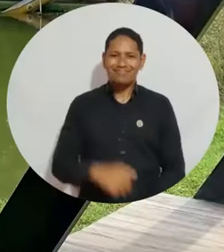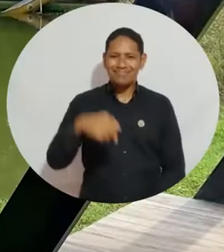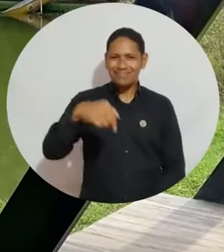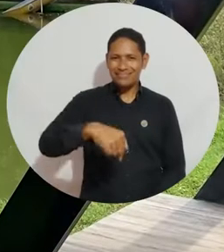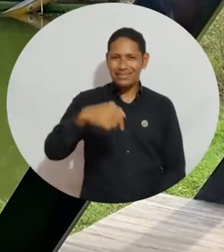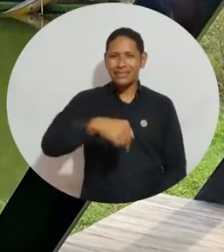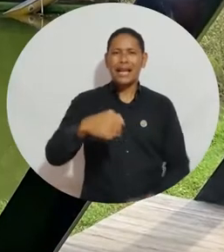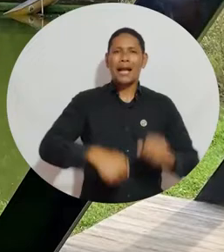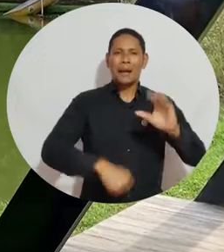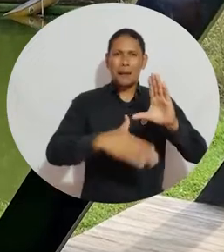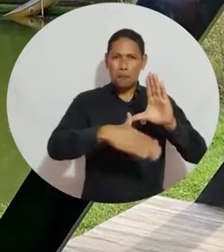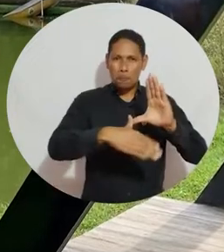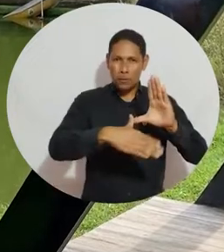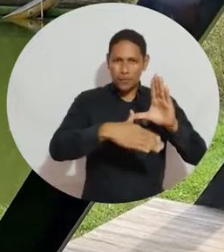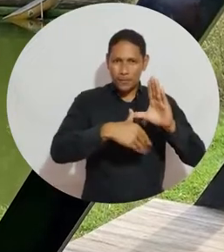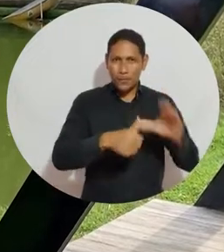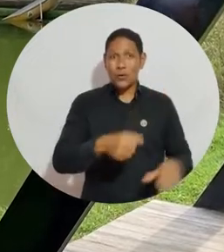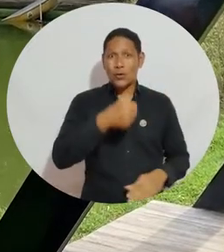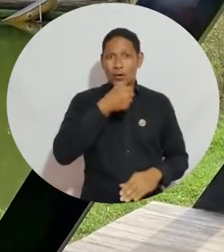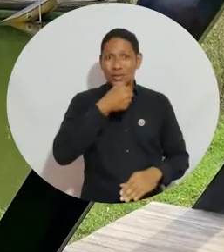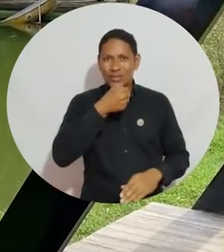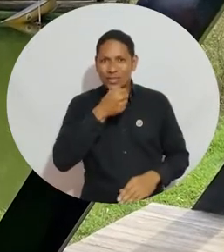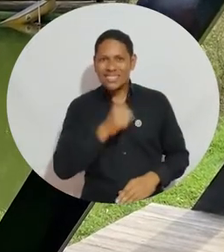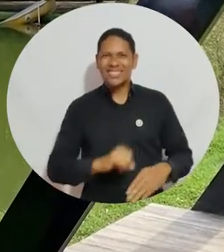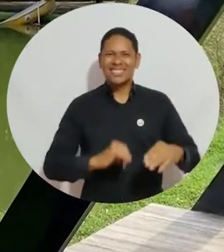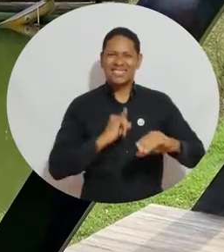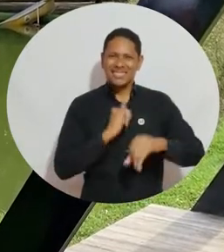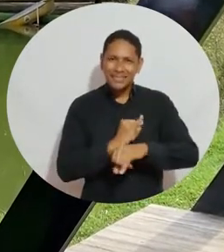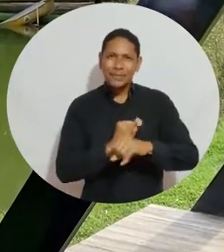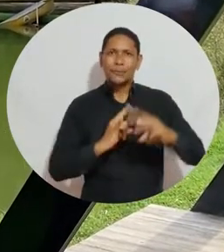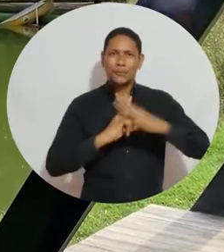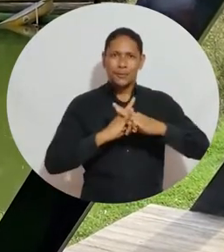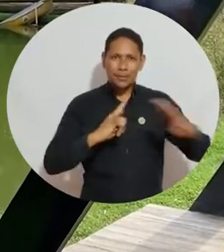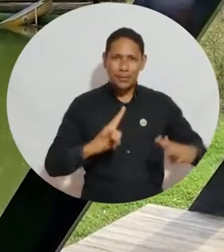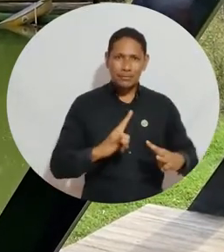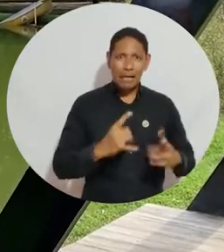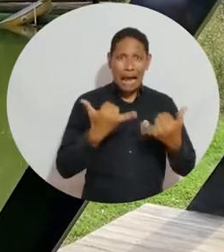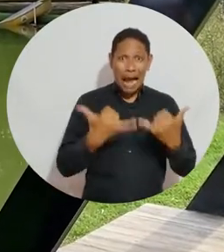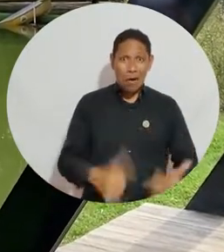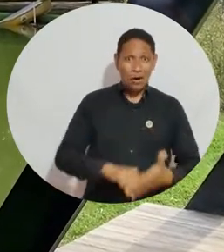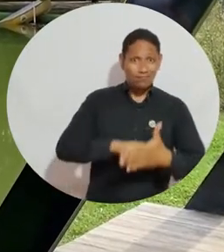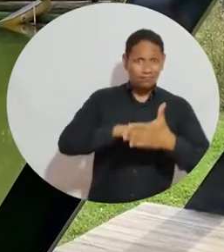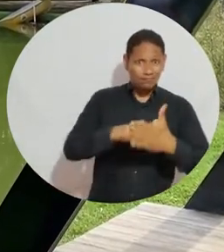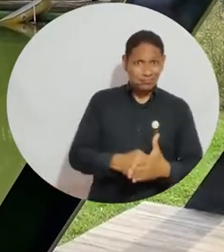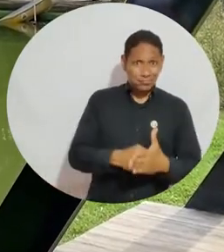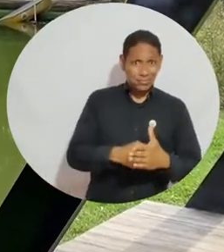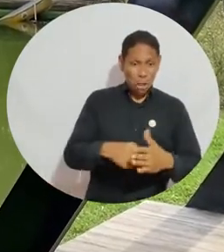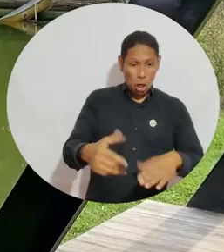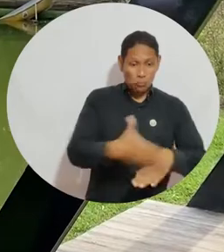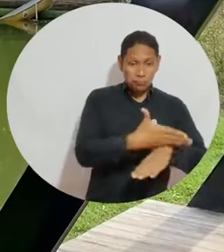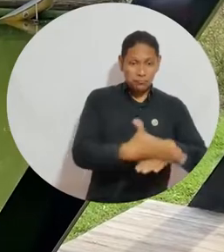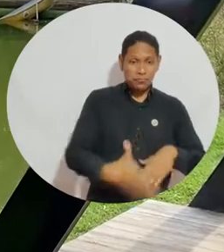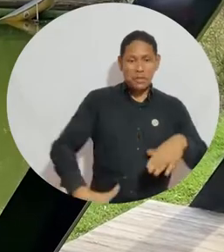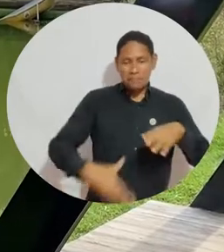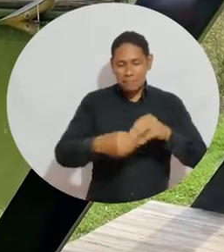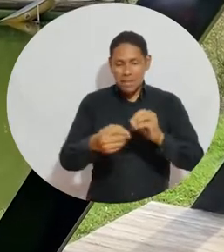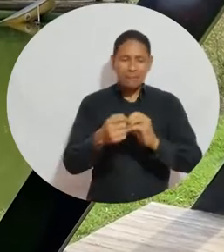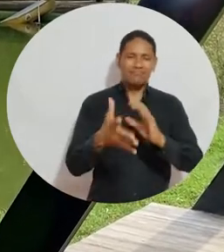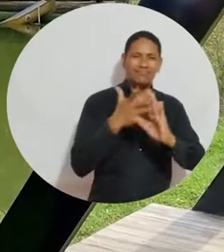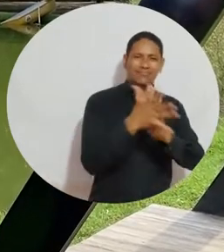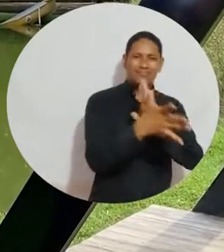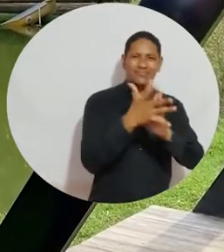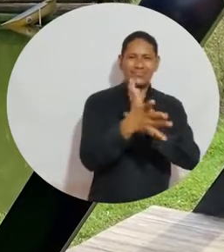Esto es el Campus TV, programa institucional de la Universidad del Magdalena. Vamos a una breve pausa y en segundos